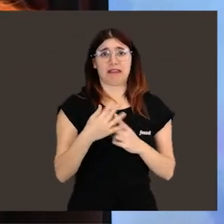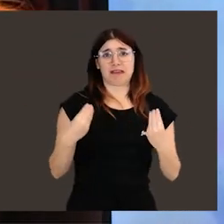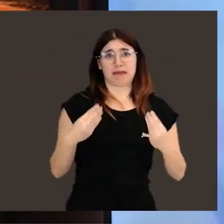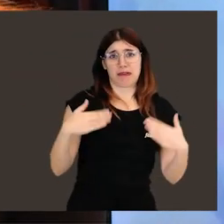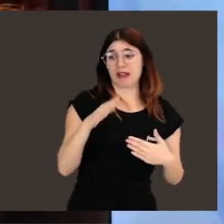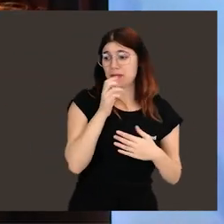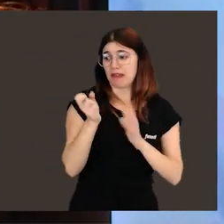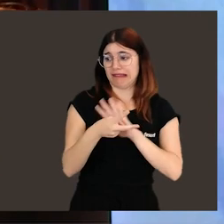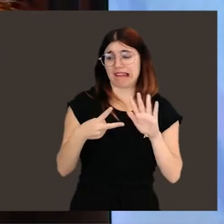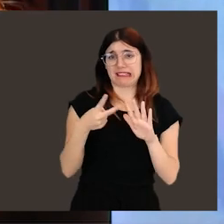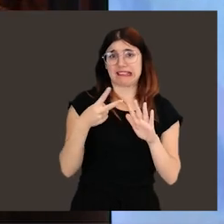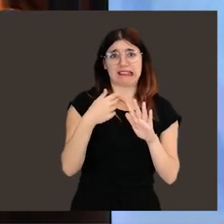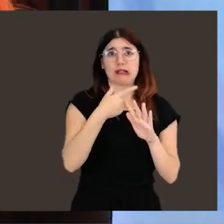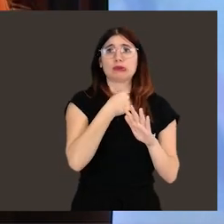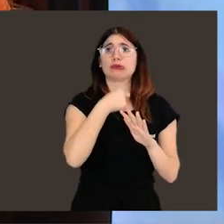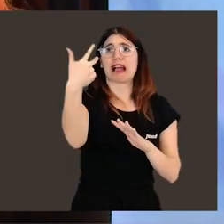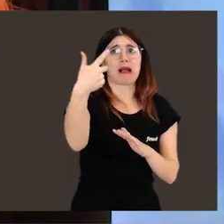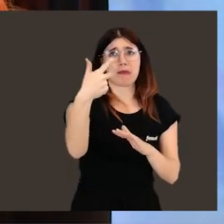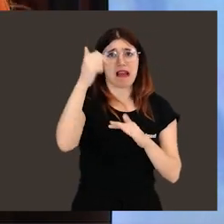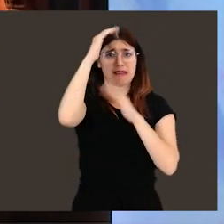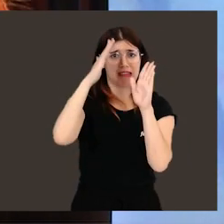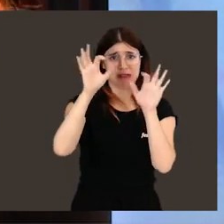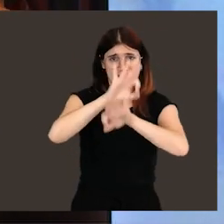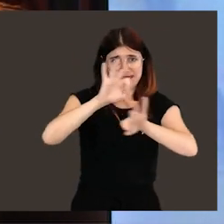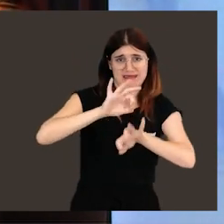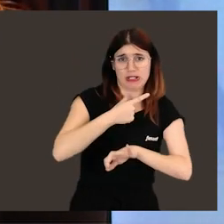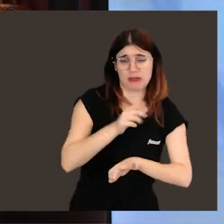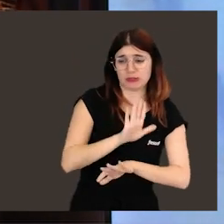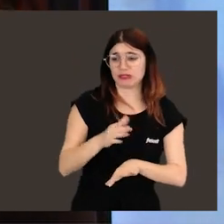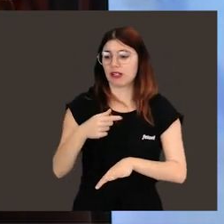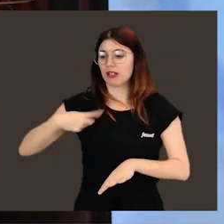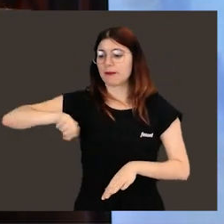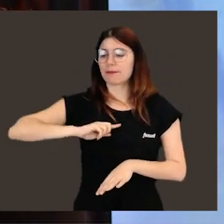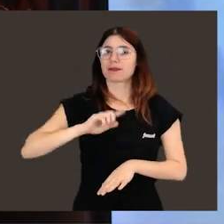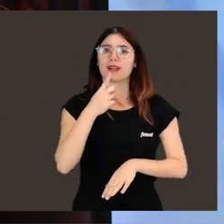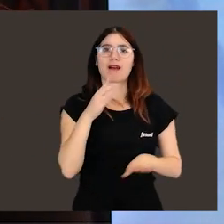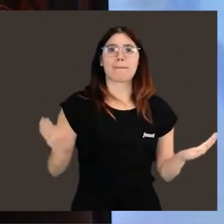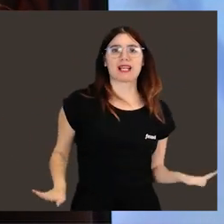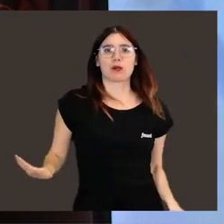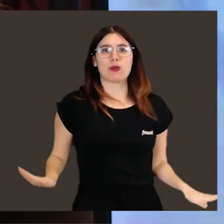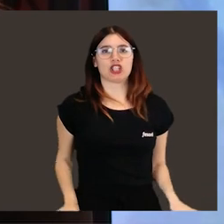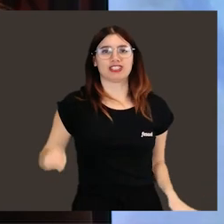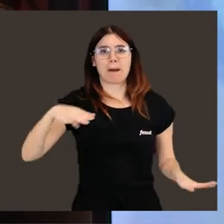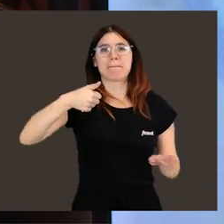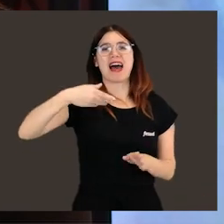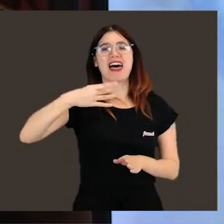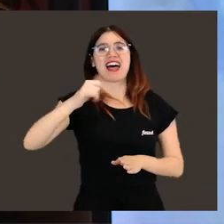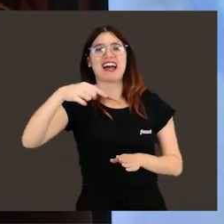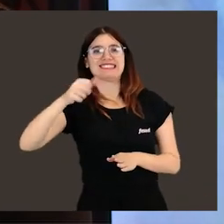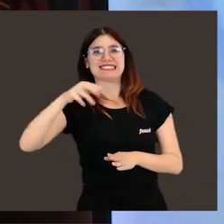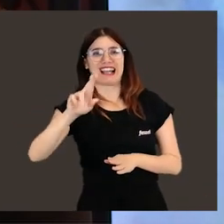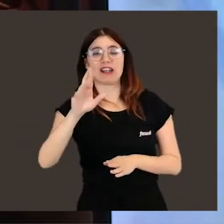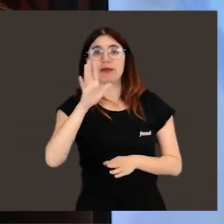En una situación muy incómoda porque a ninguno de los 17 nos gustan los focos ni la atención y además decidimos llamarnos los pingüinos de